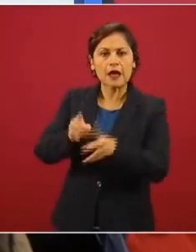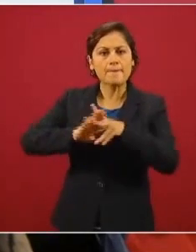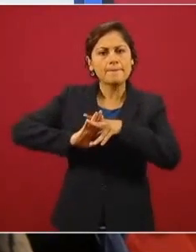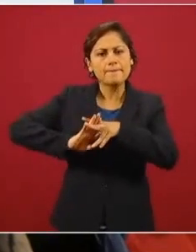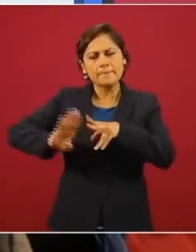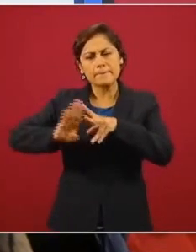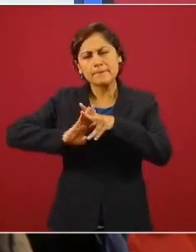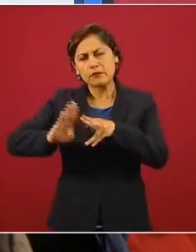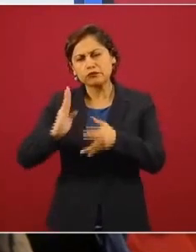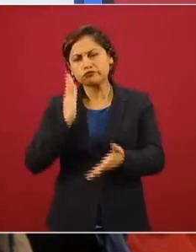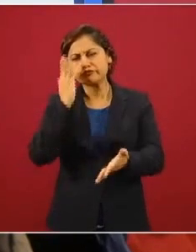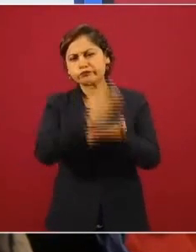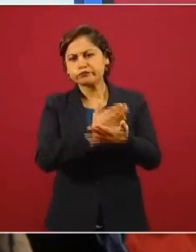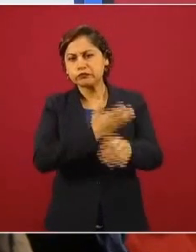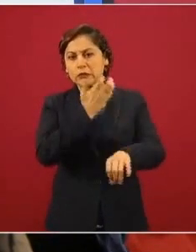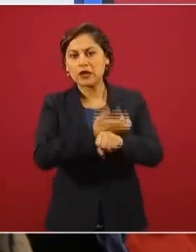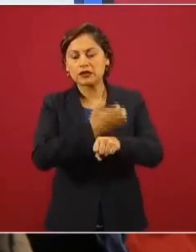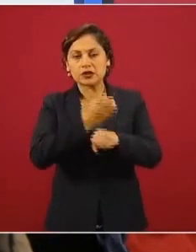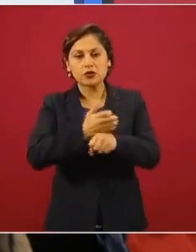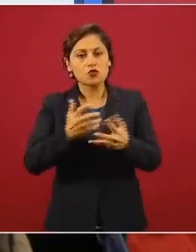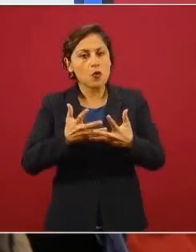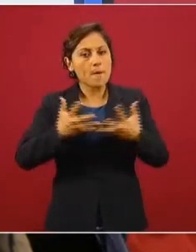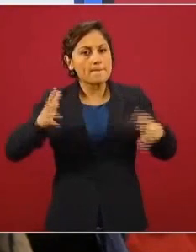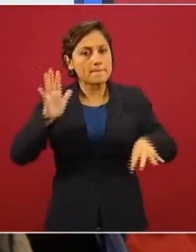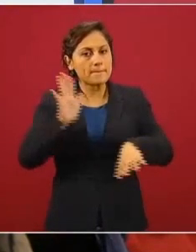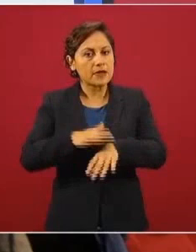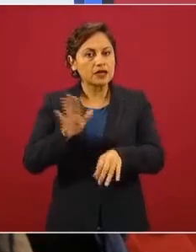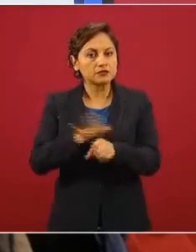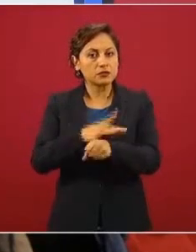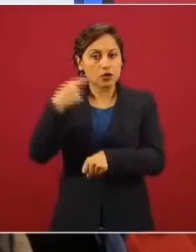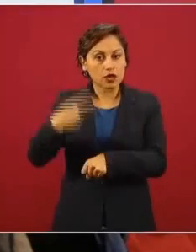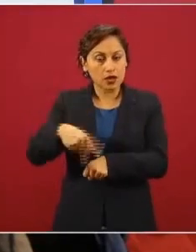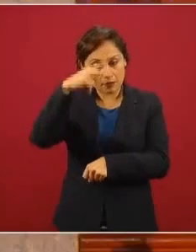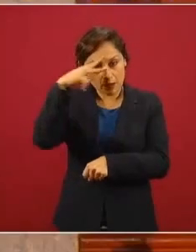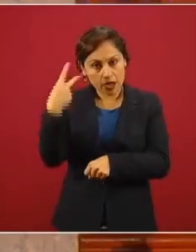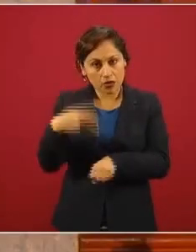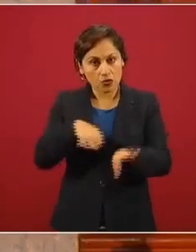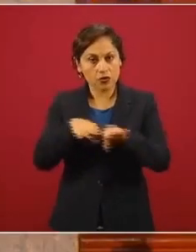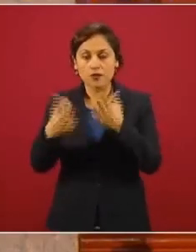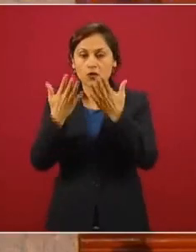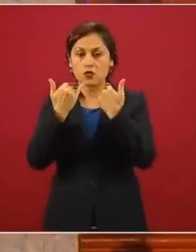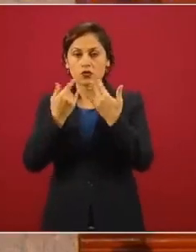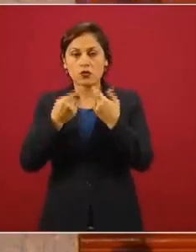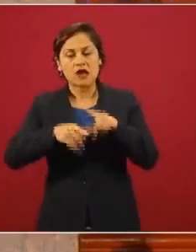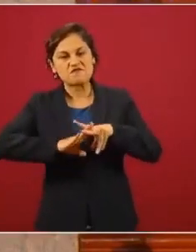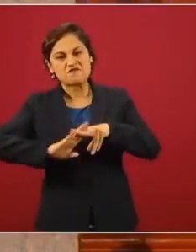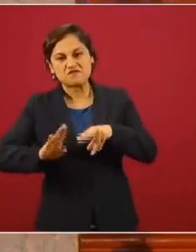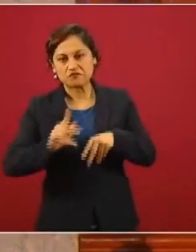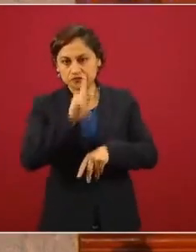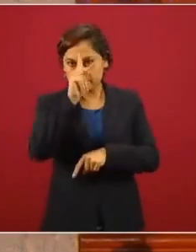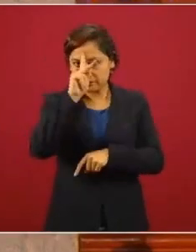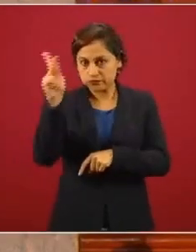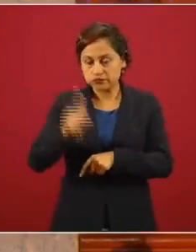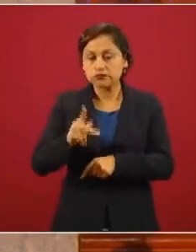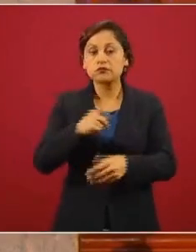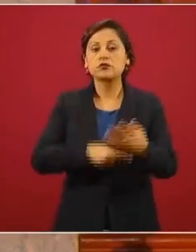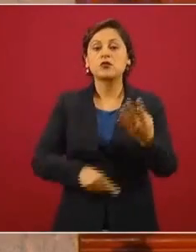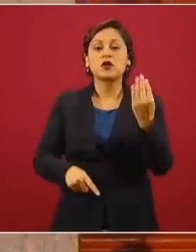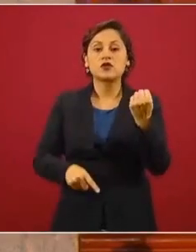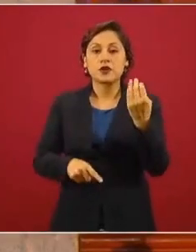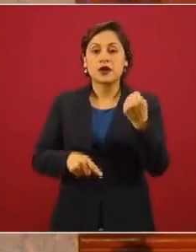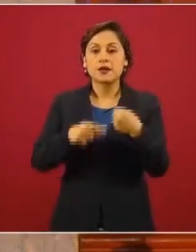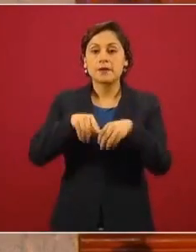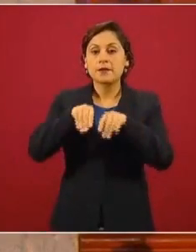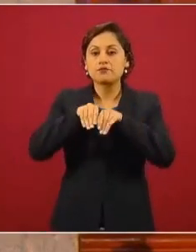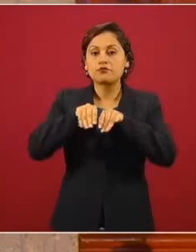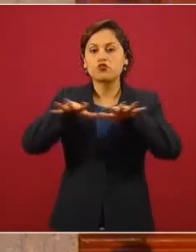mexicanos hacia Estados Unidos si se profundiza la crisis de desempleo e inseguridad. Nueve, replicar esta narrativa en la